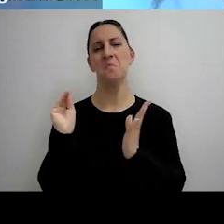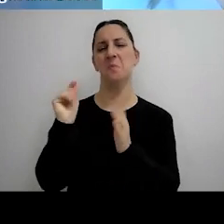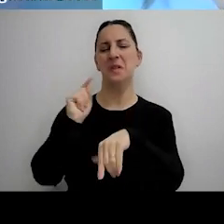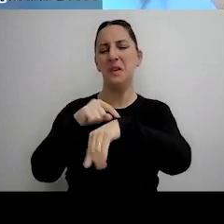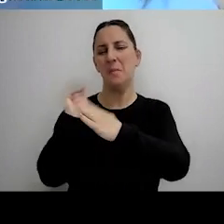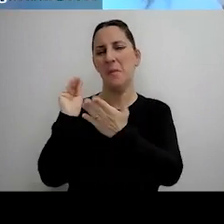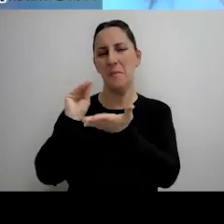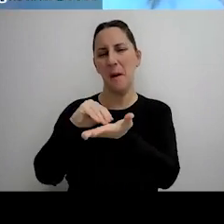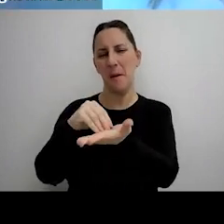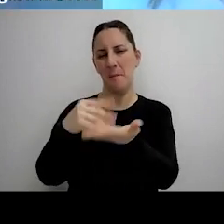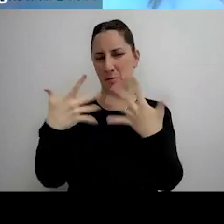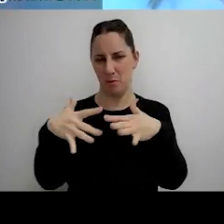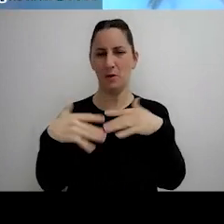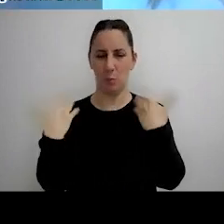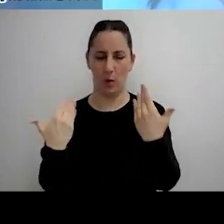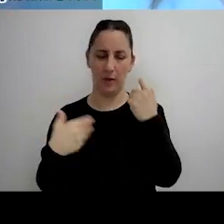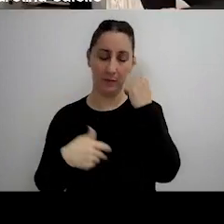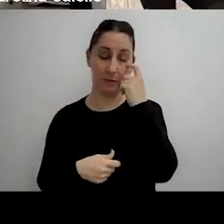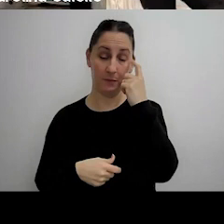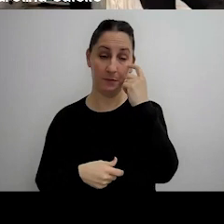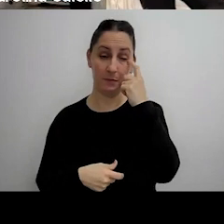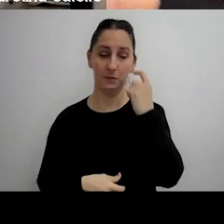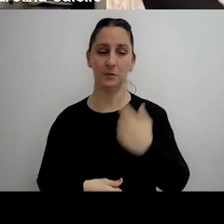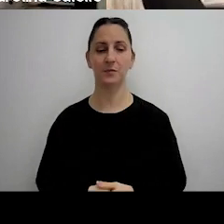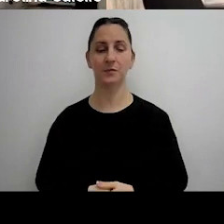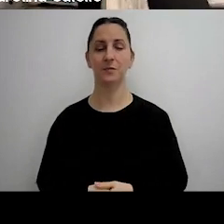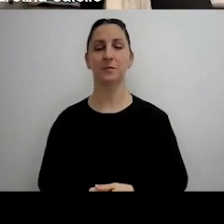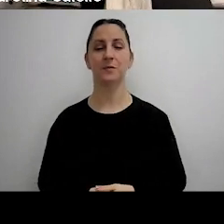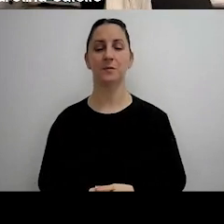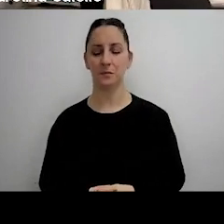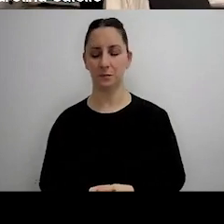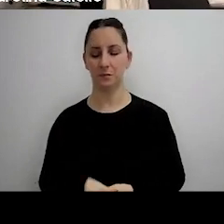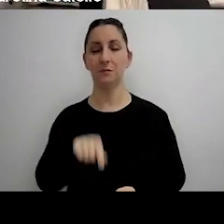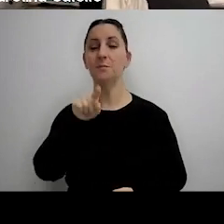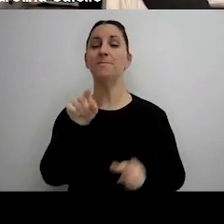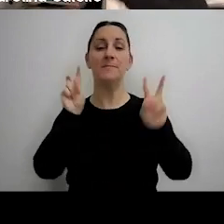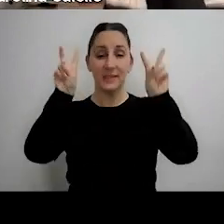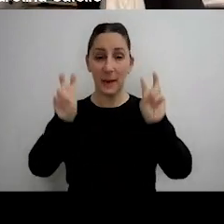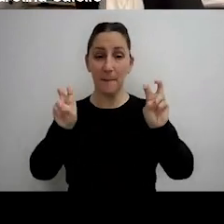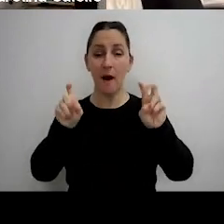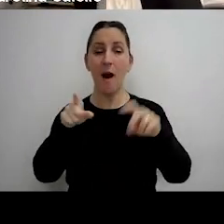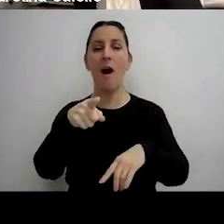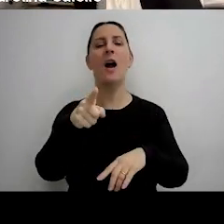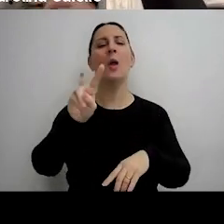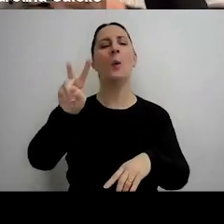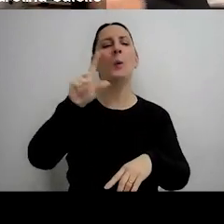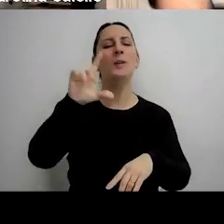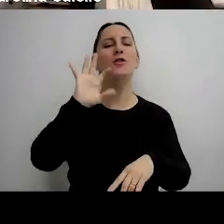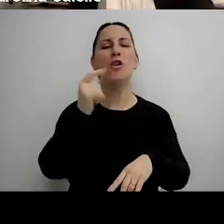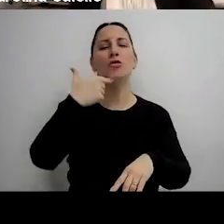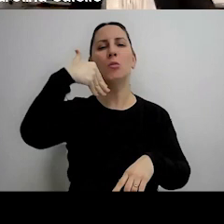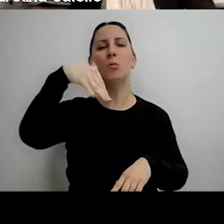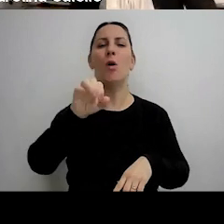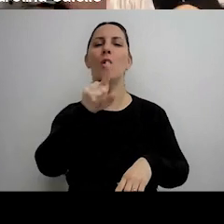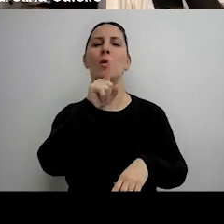problema bueno acá hay un tema con los vicios en la motivación